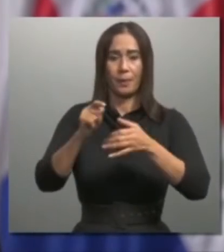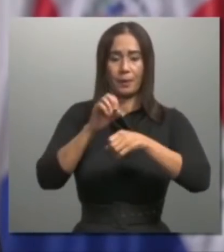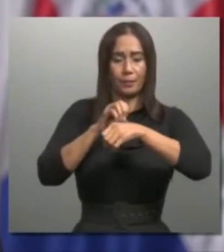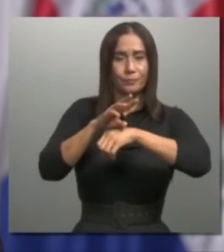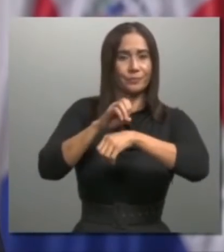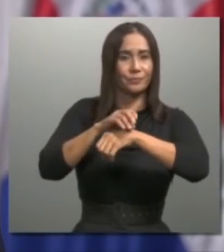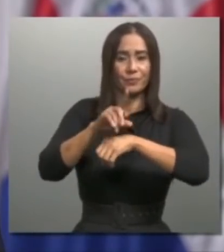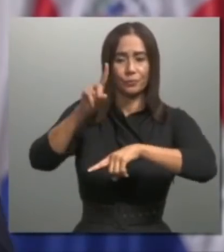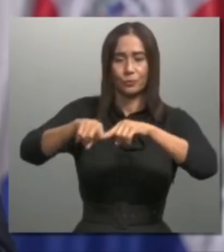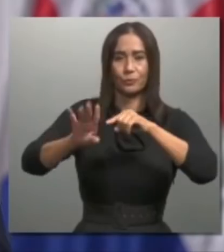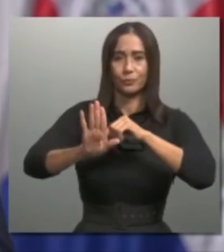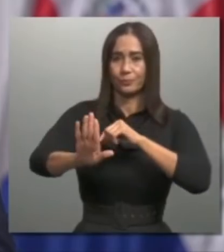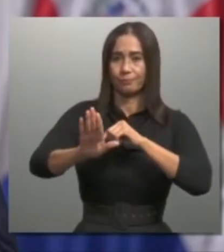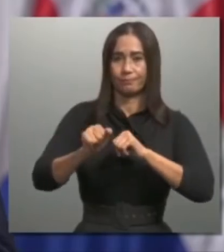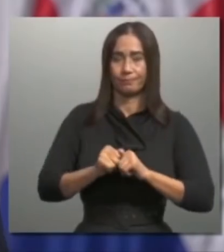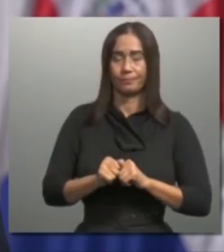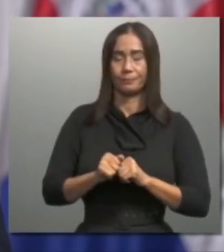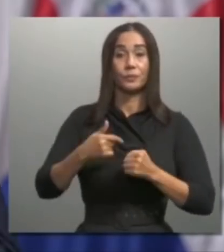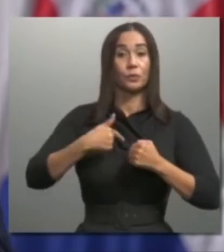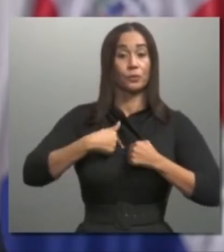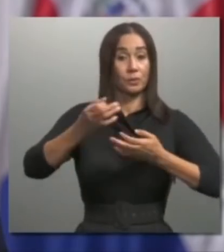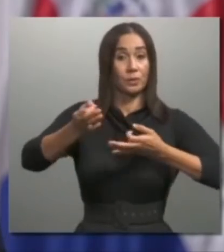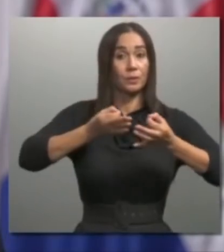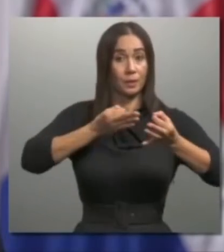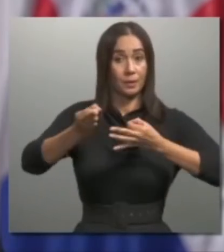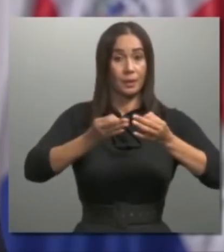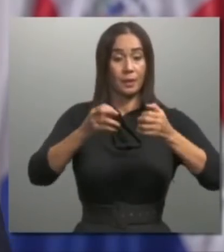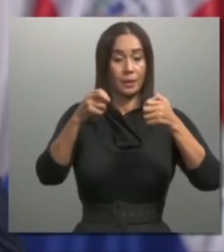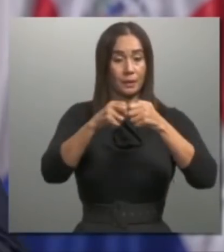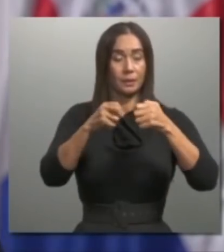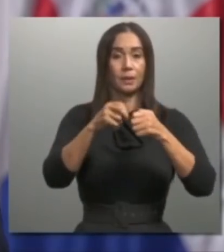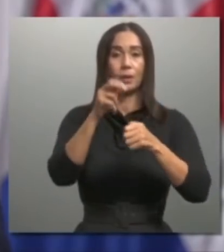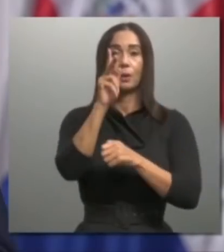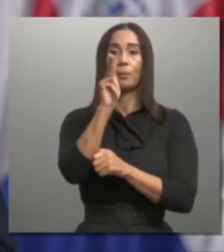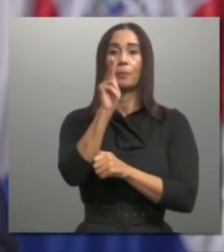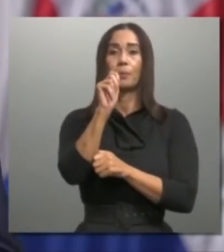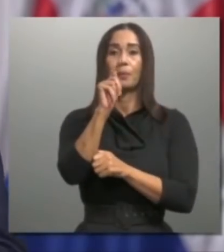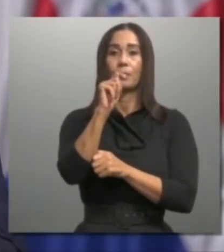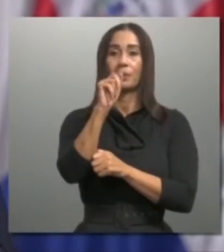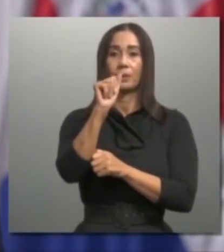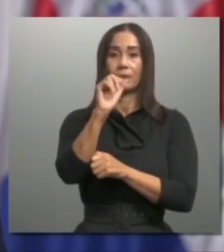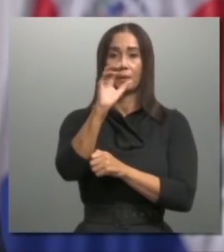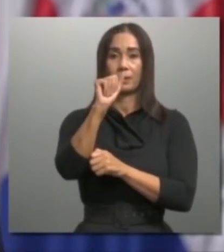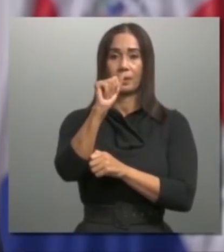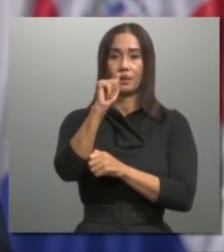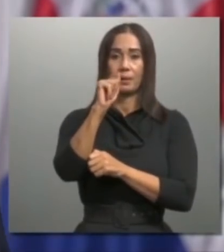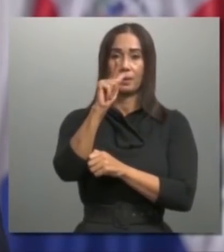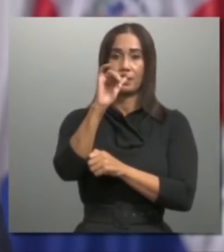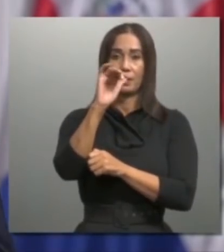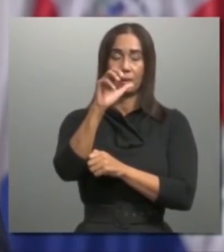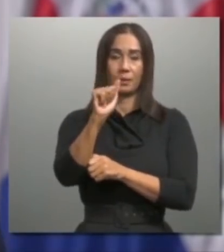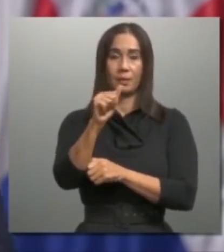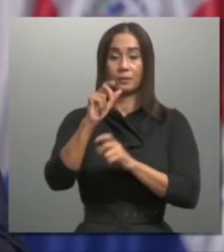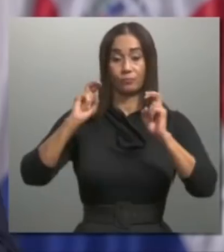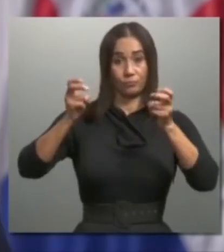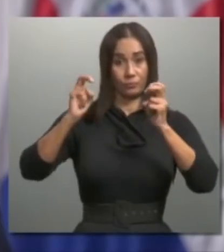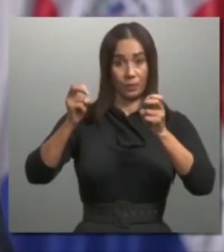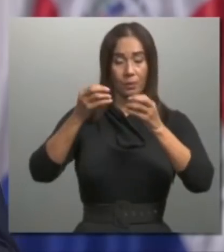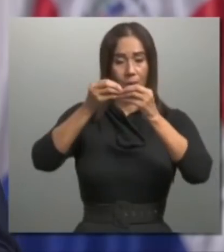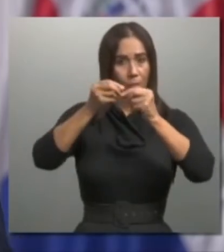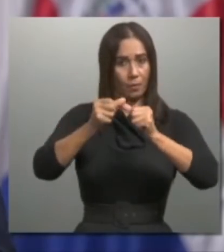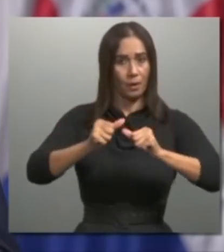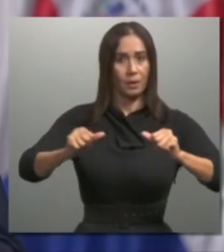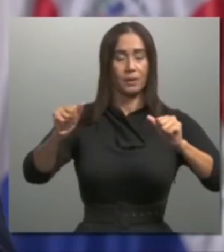consejos. Quiero dejarles claro que Punta Catalina es un tema que vamos a resolver de la forma que más le